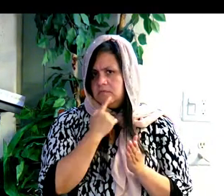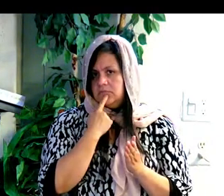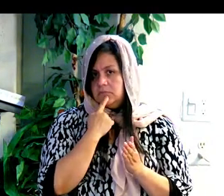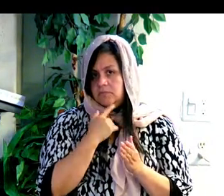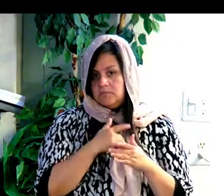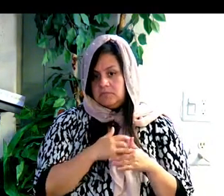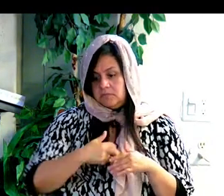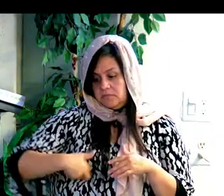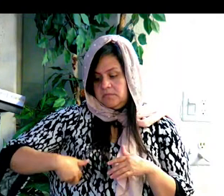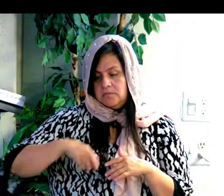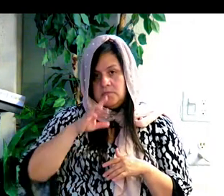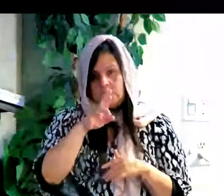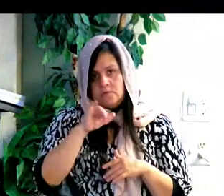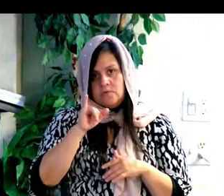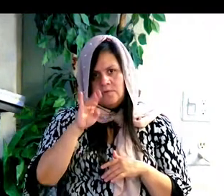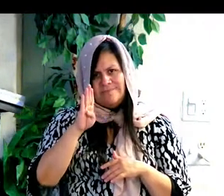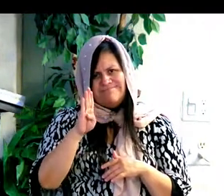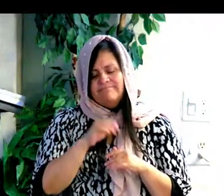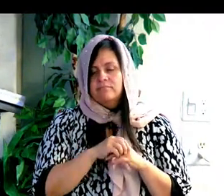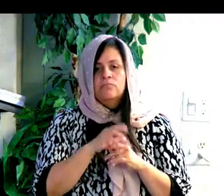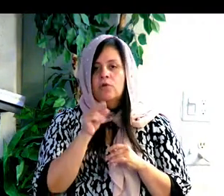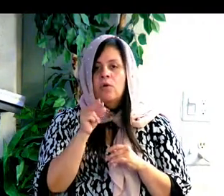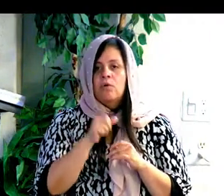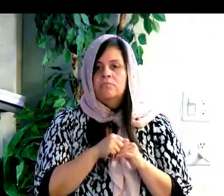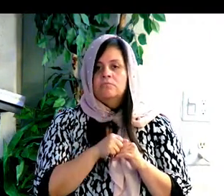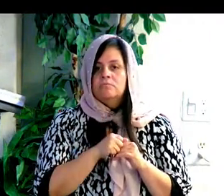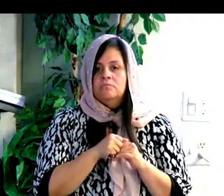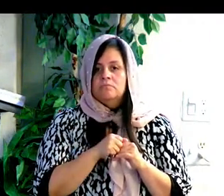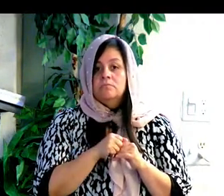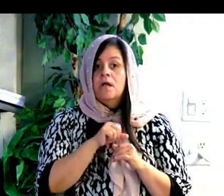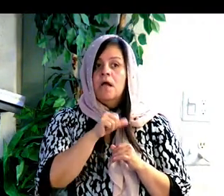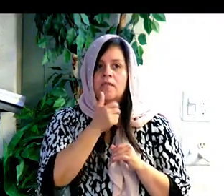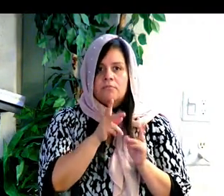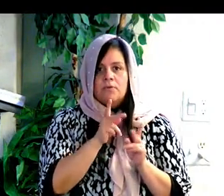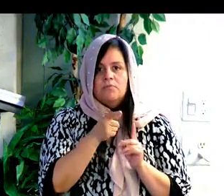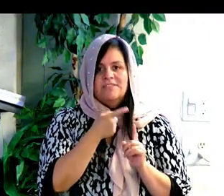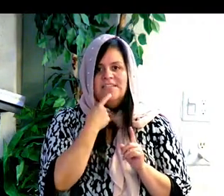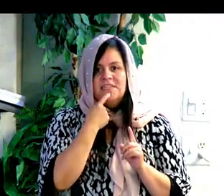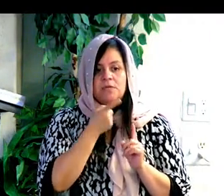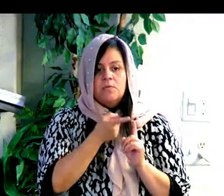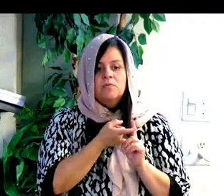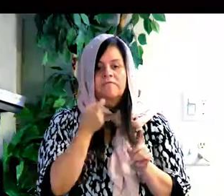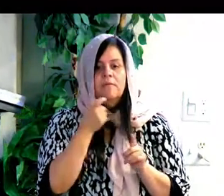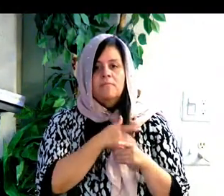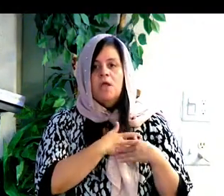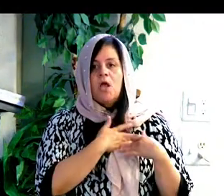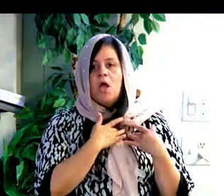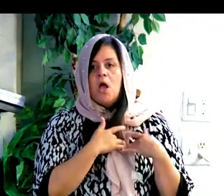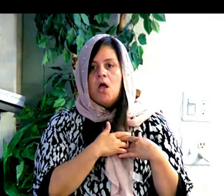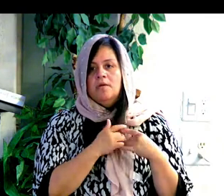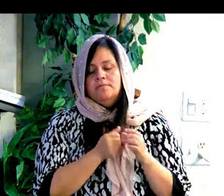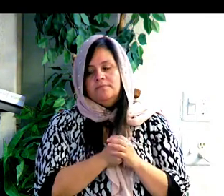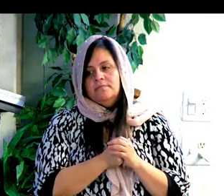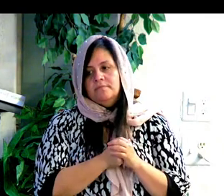Hay personas que dicen, no, fue la costilla, y hay otras personas que dicen, no, no fue la costilla, fue el corazón.